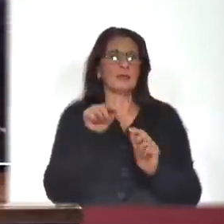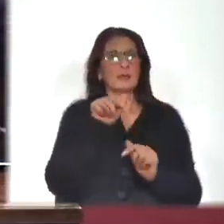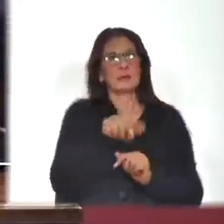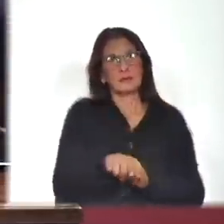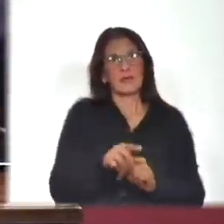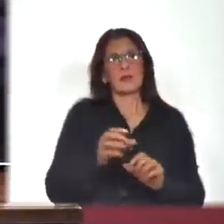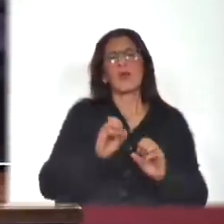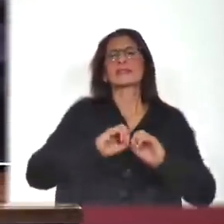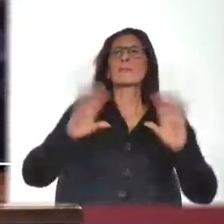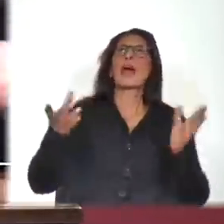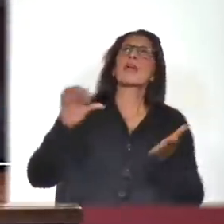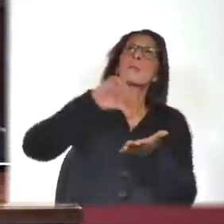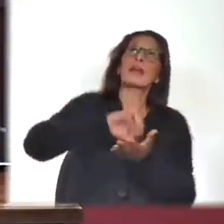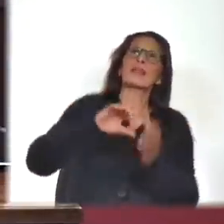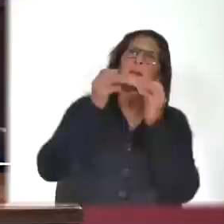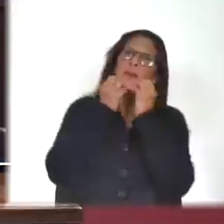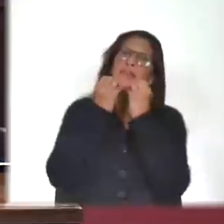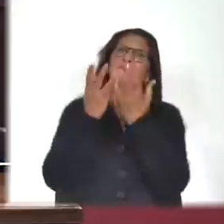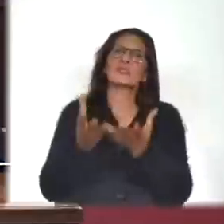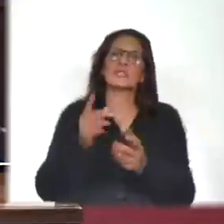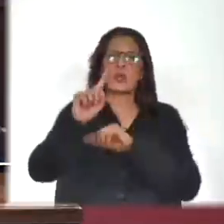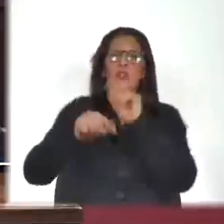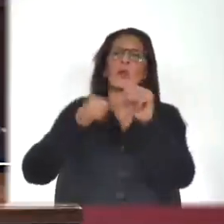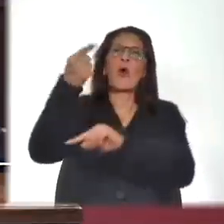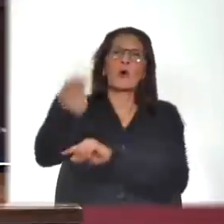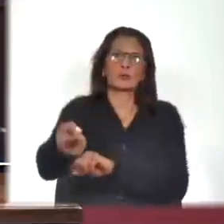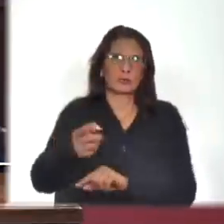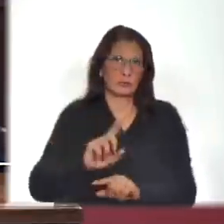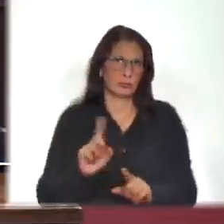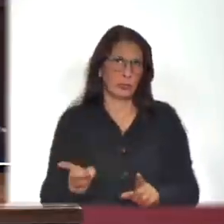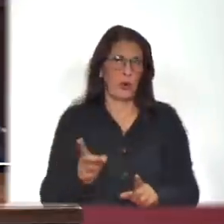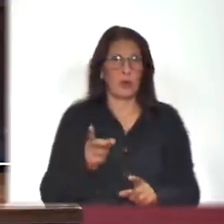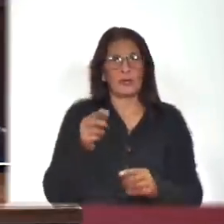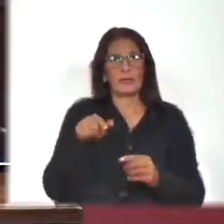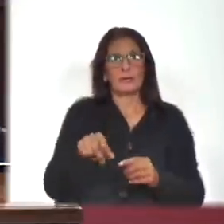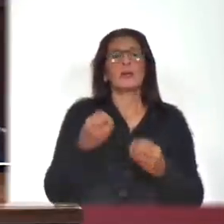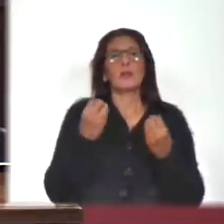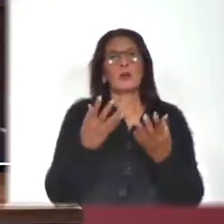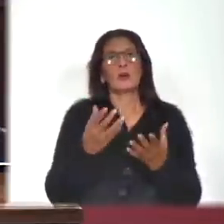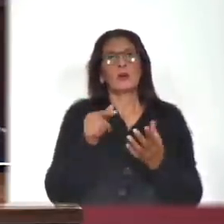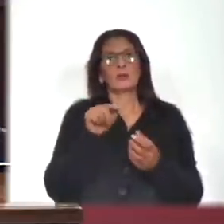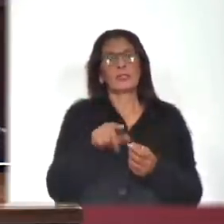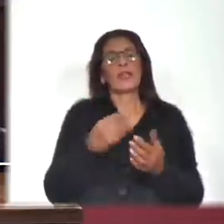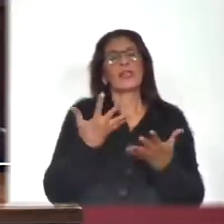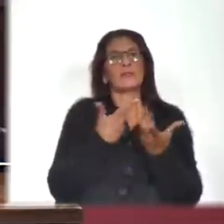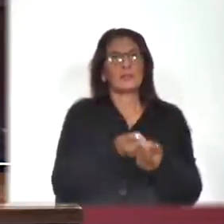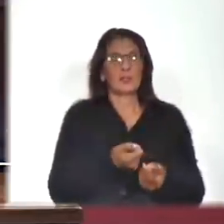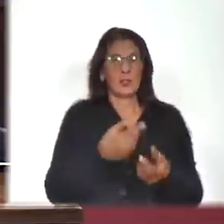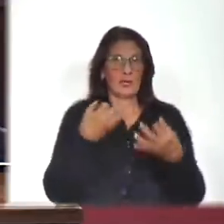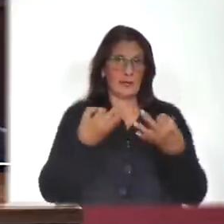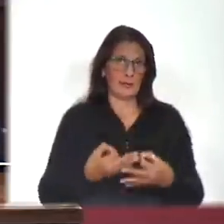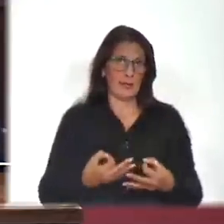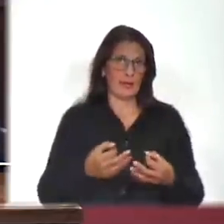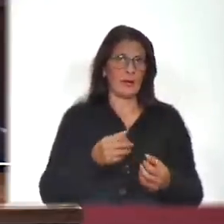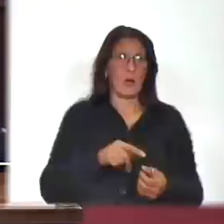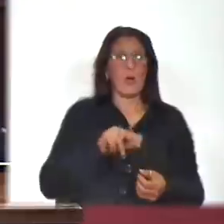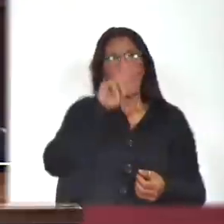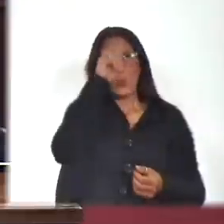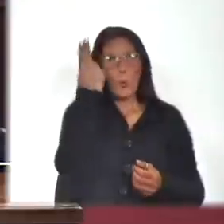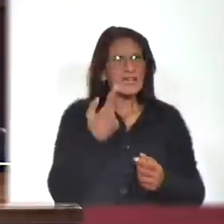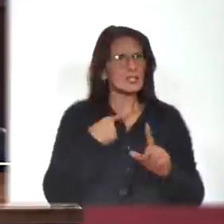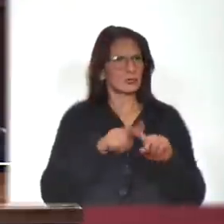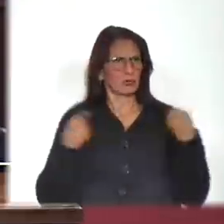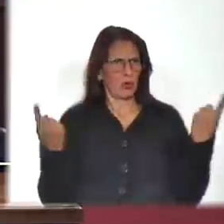quieran el mal del país en beneficio propio y otros iluminados y virtuosos que sean los exponentes y los defensores del bien. Uruguayos somos todos.